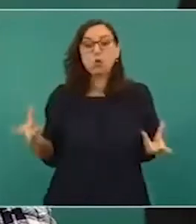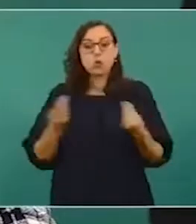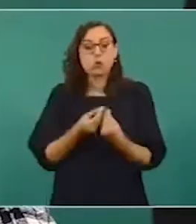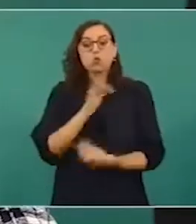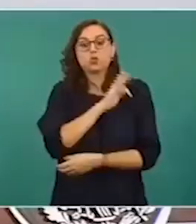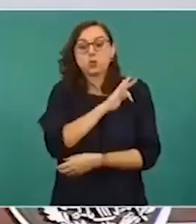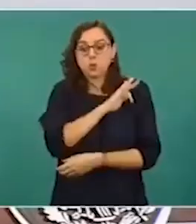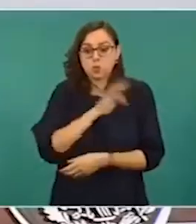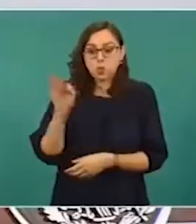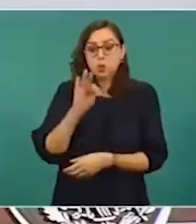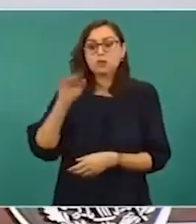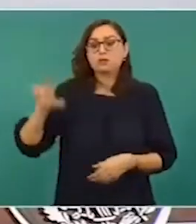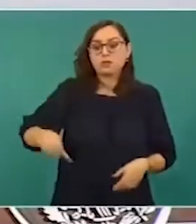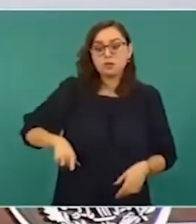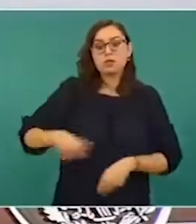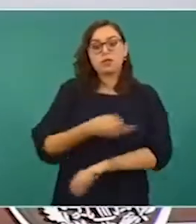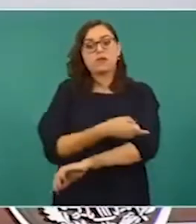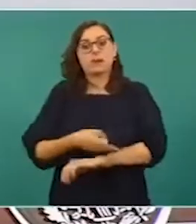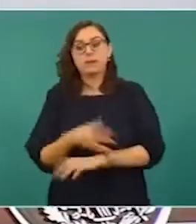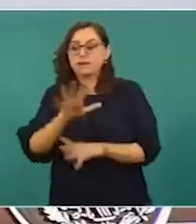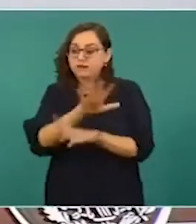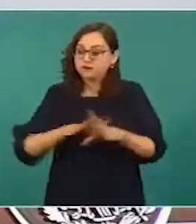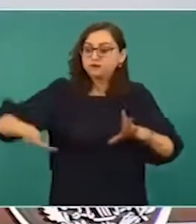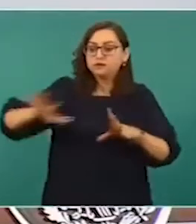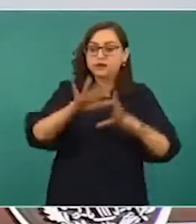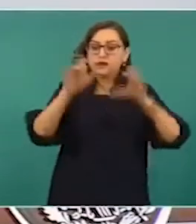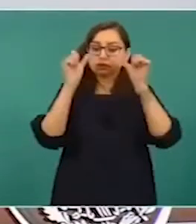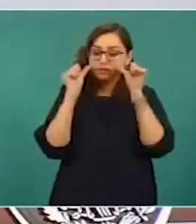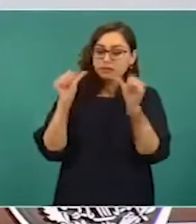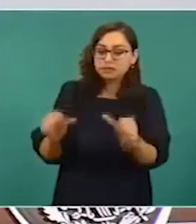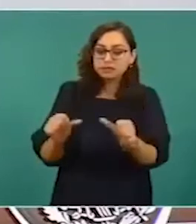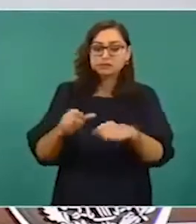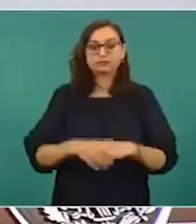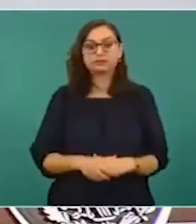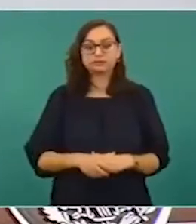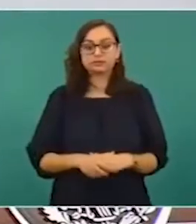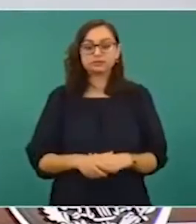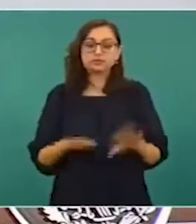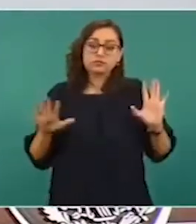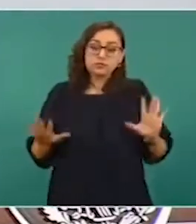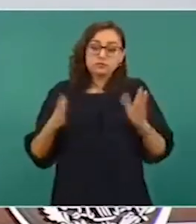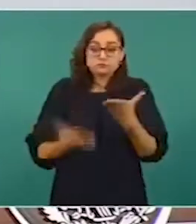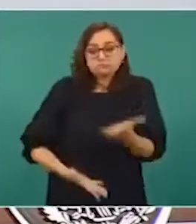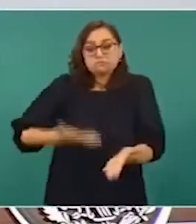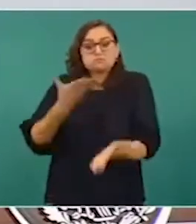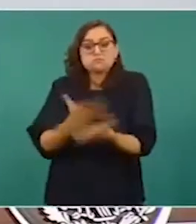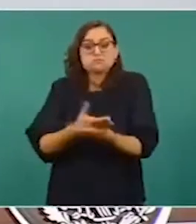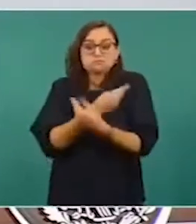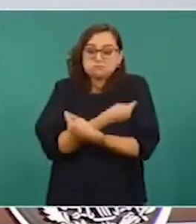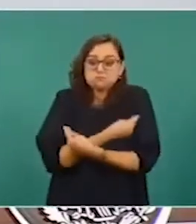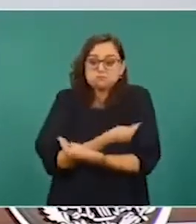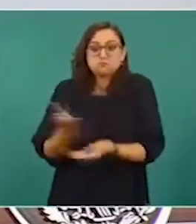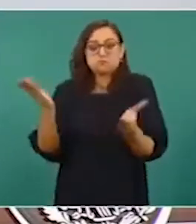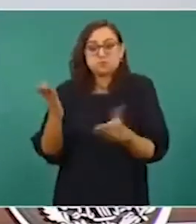entre gobierno, familia y sociedad. Estas las ponemos a consideración para que las